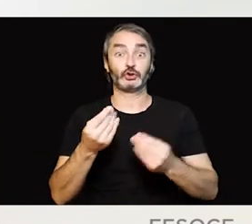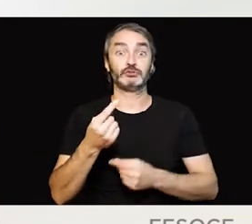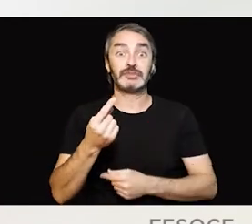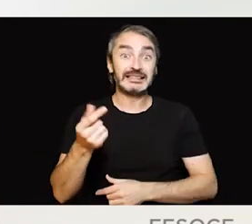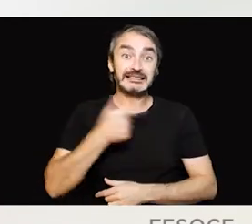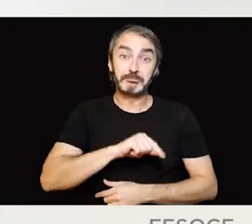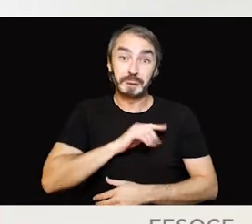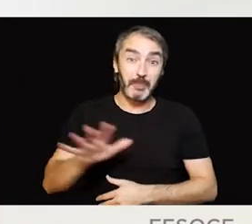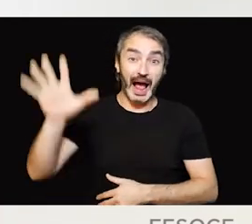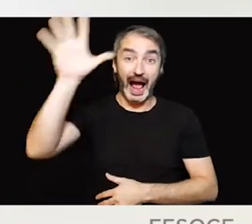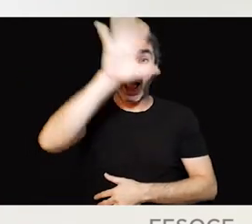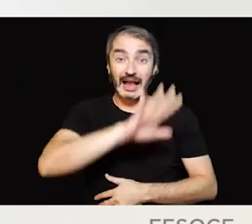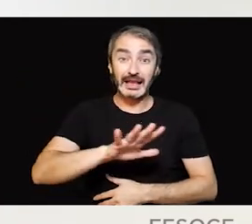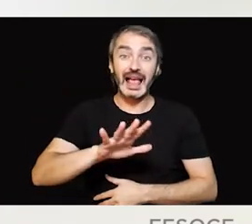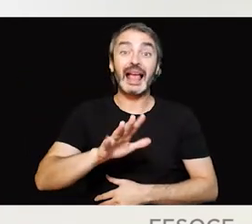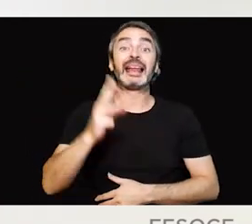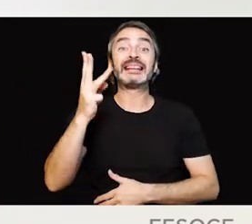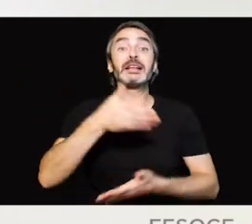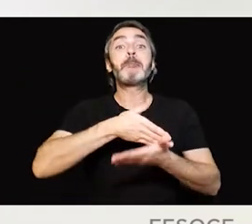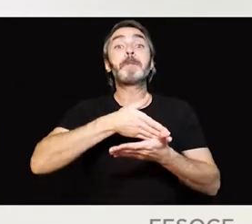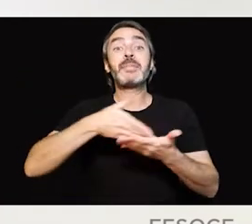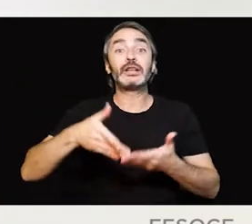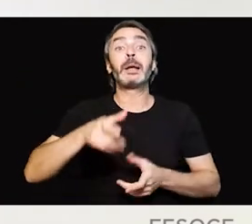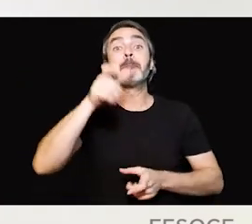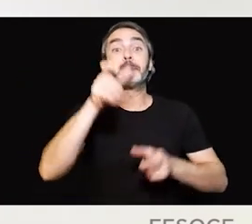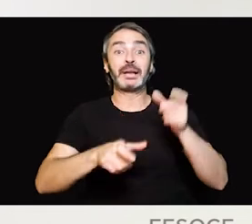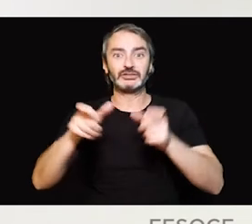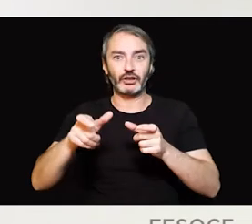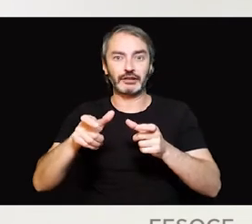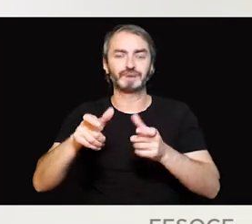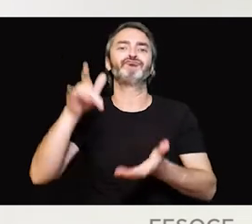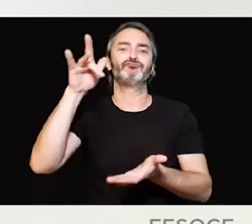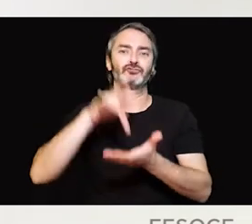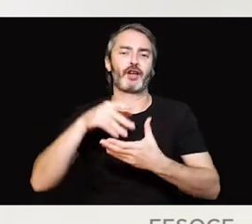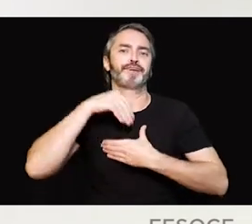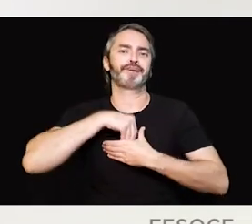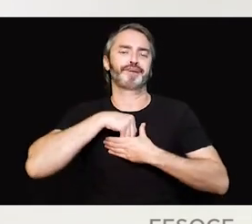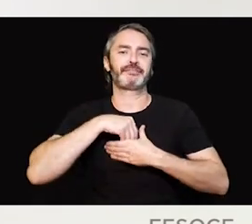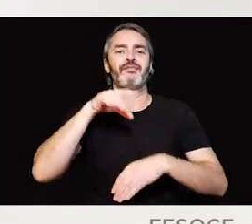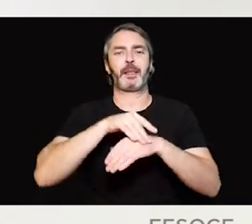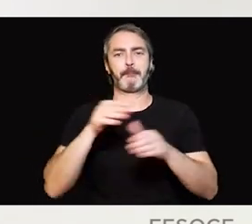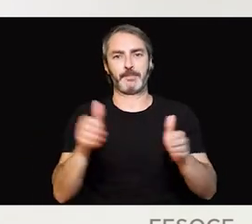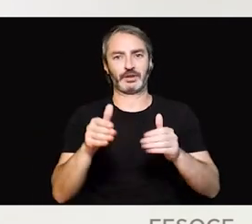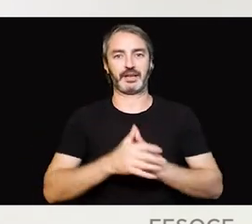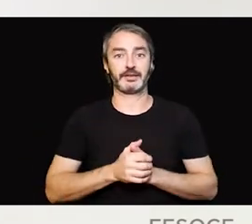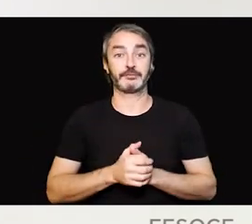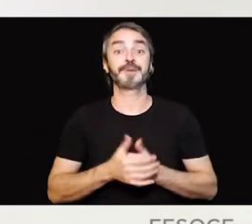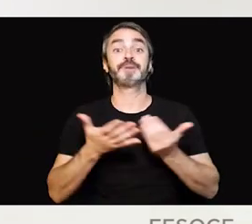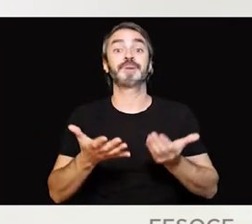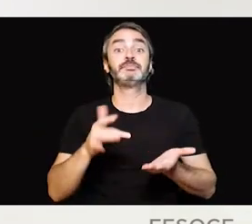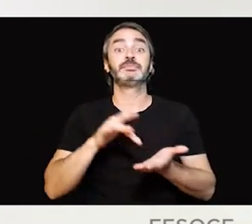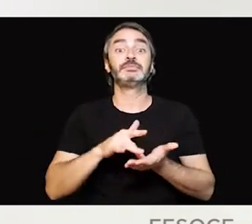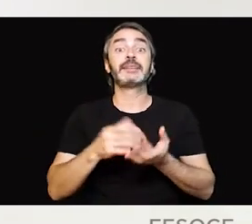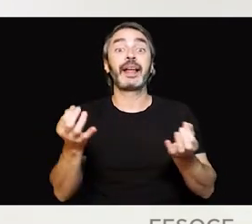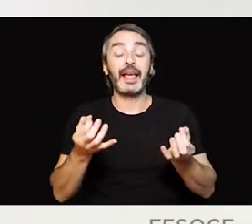Solo en España se estima que hay más de 3 millones de personas con enfermedades minoritarias. Y bien, en estos